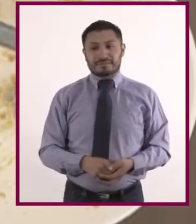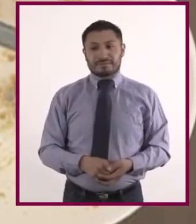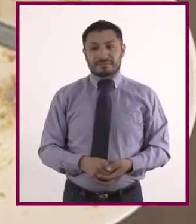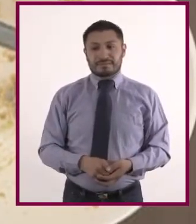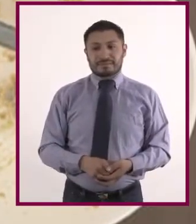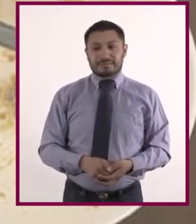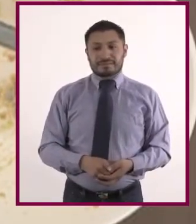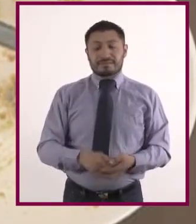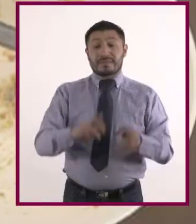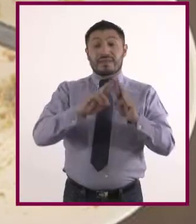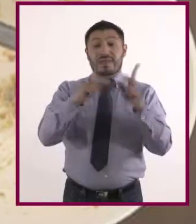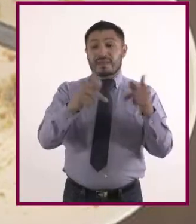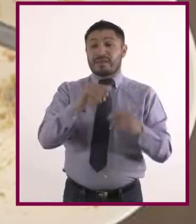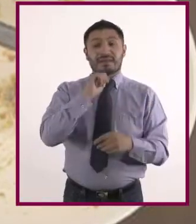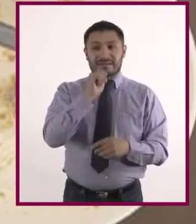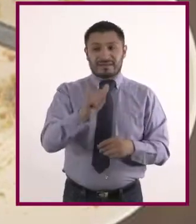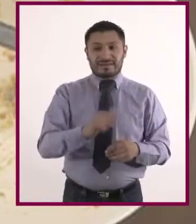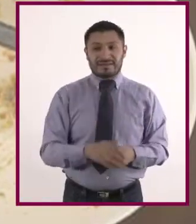Con cuidado, no se rompa.